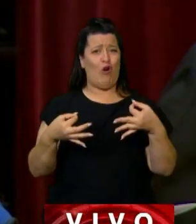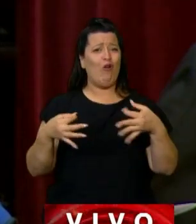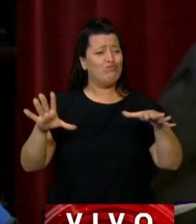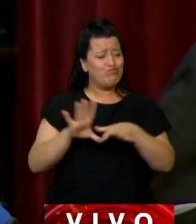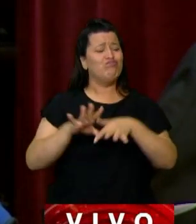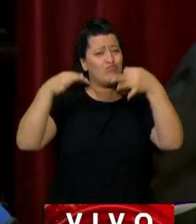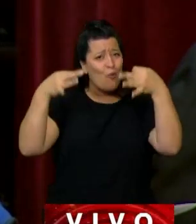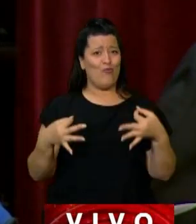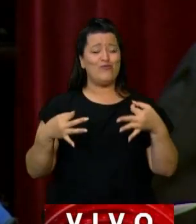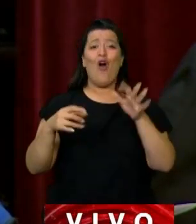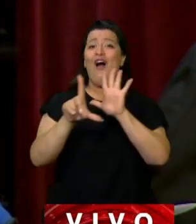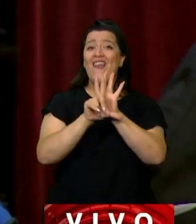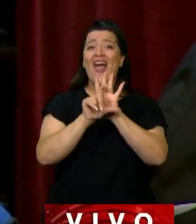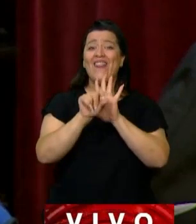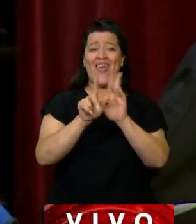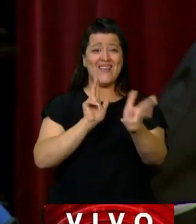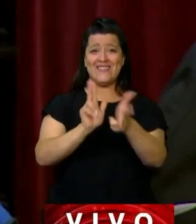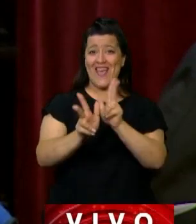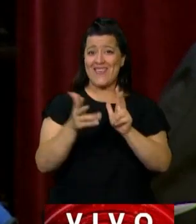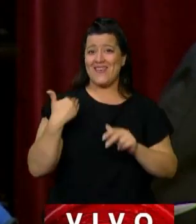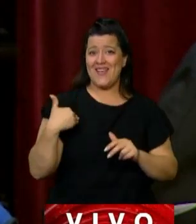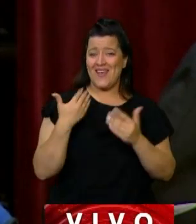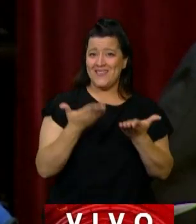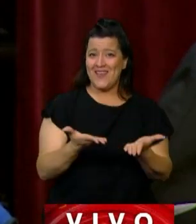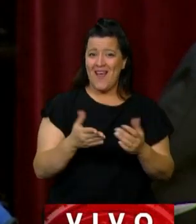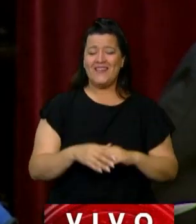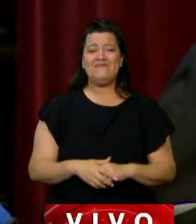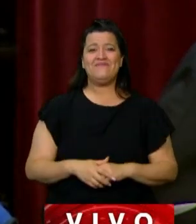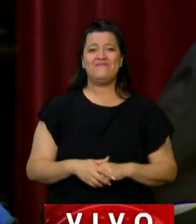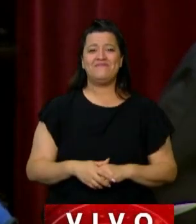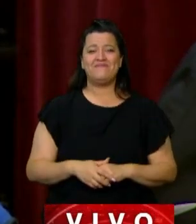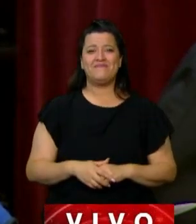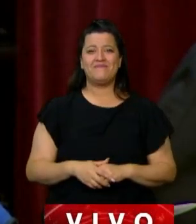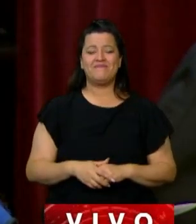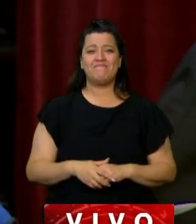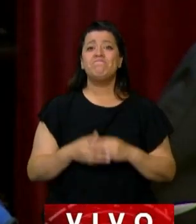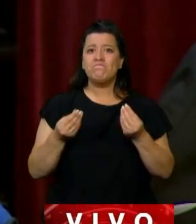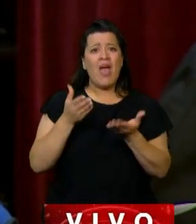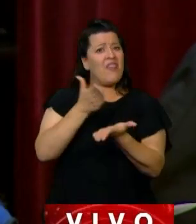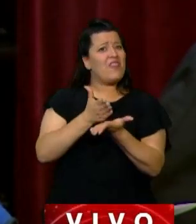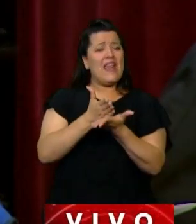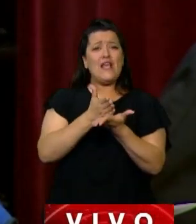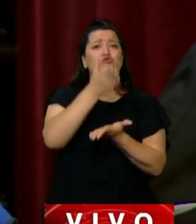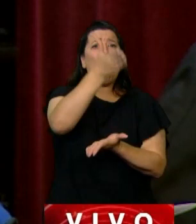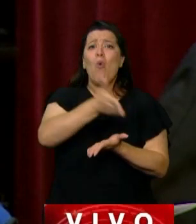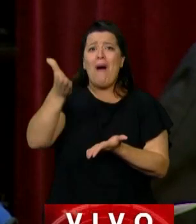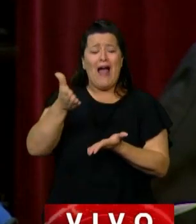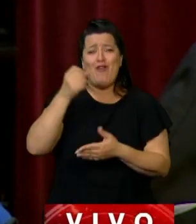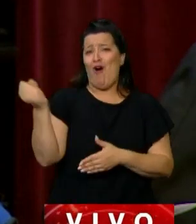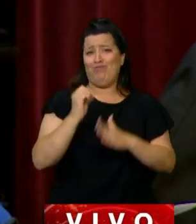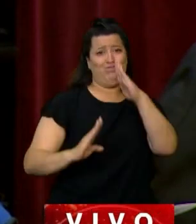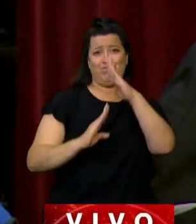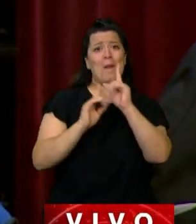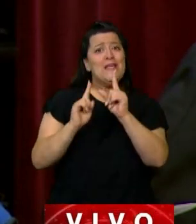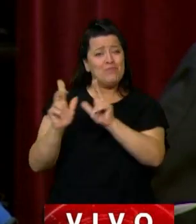ley de señas argentina y que es un derecho humano elemental, como